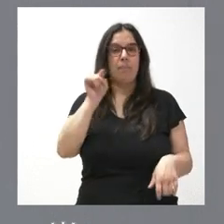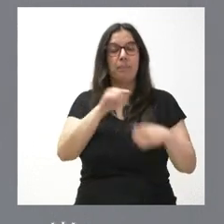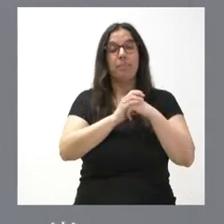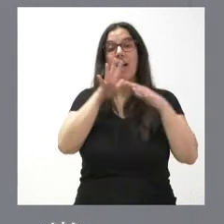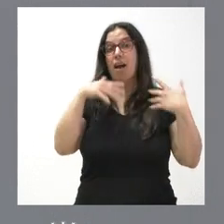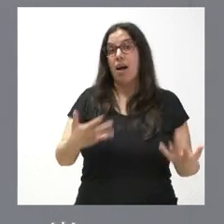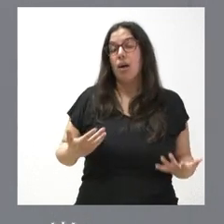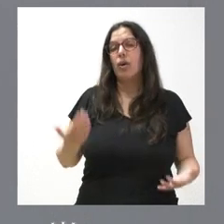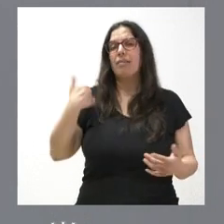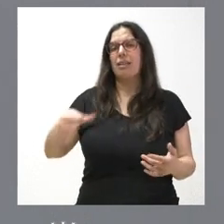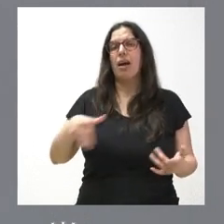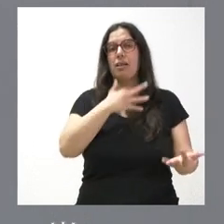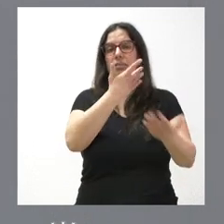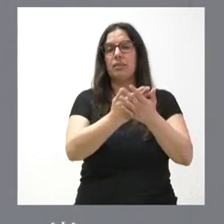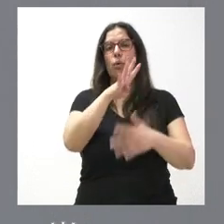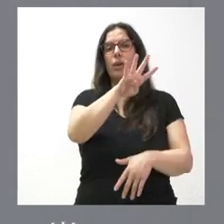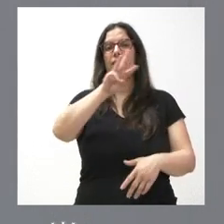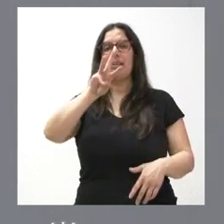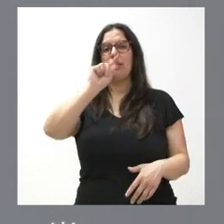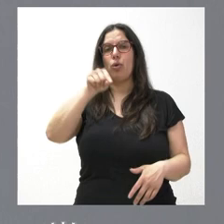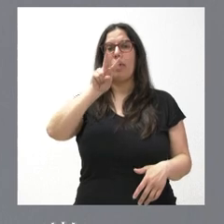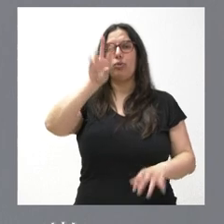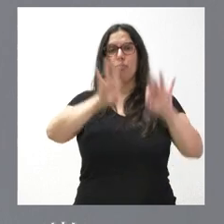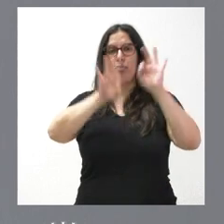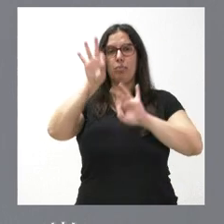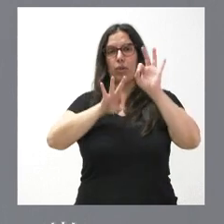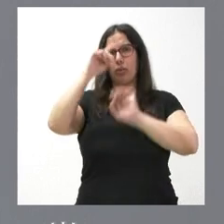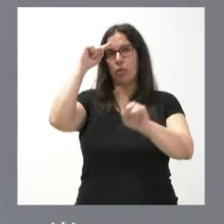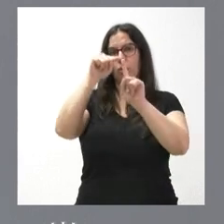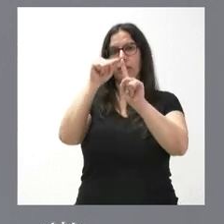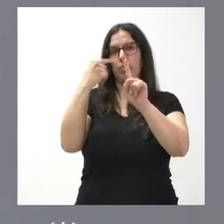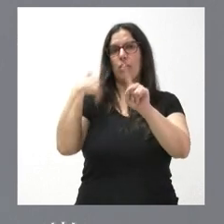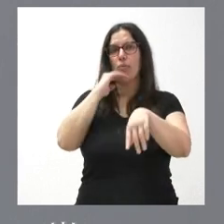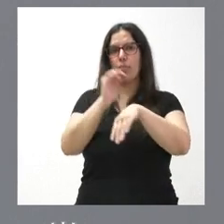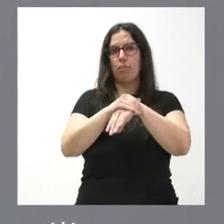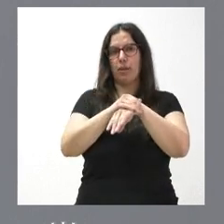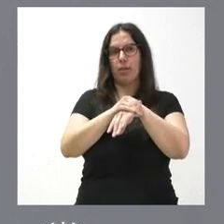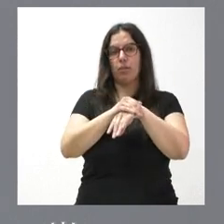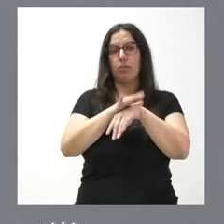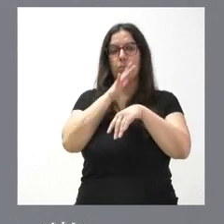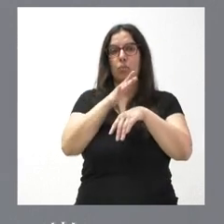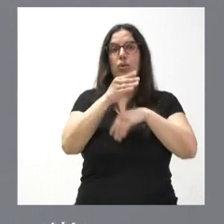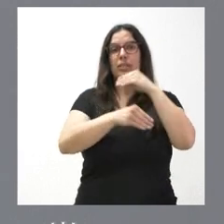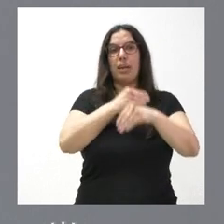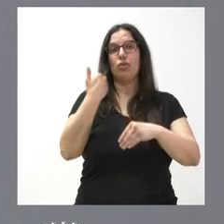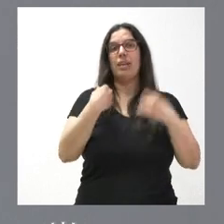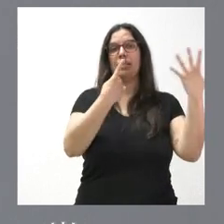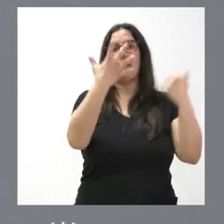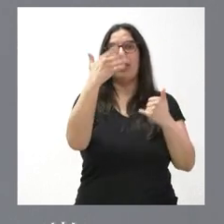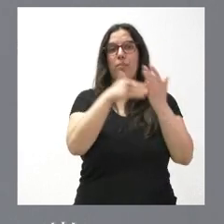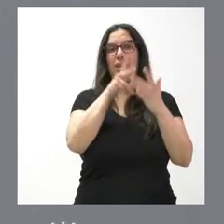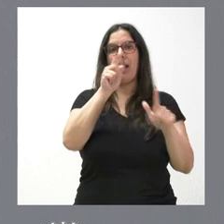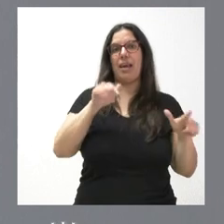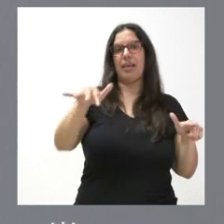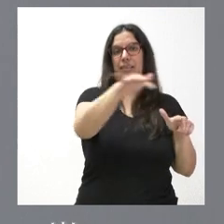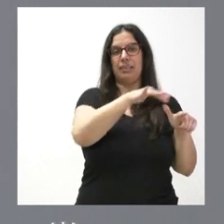la actualidad ya habríamos alcanzado el 43,2% de este objetivo al haber actuado sobre 65.000 hectáreas. Por tanto,